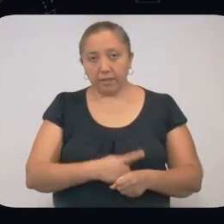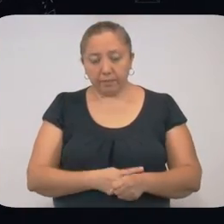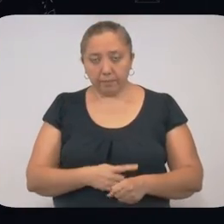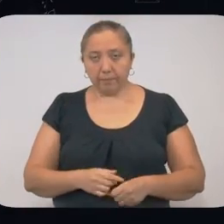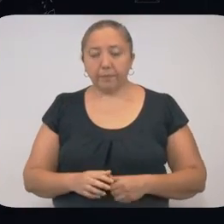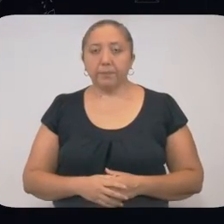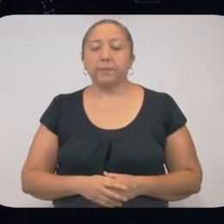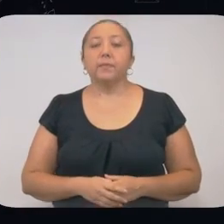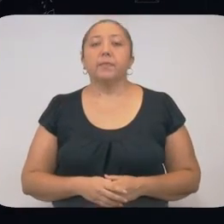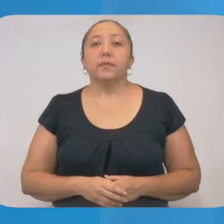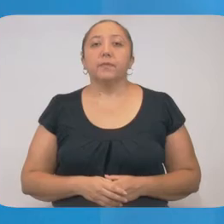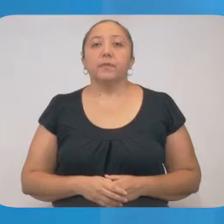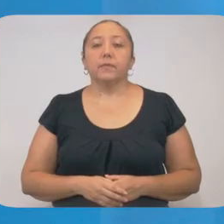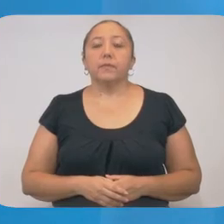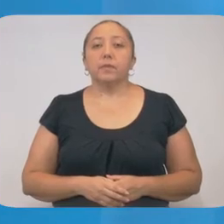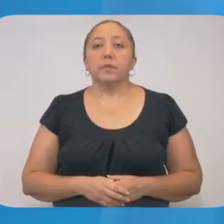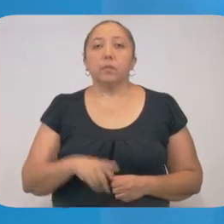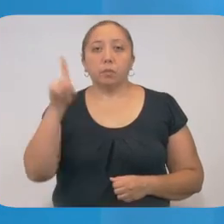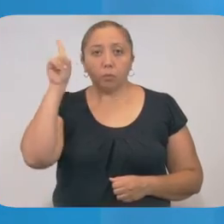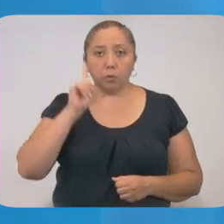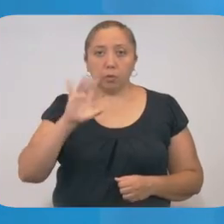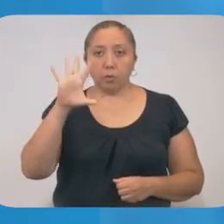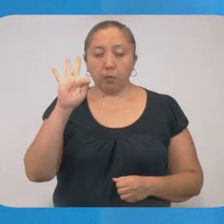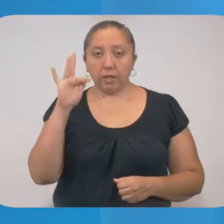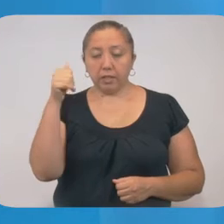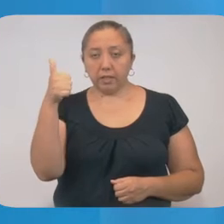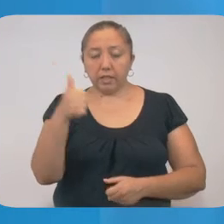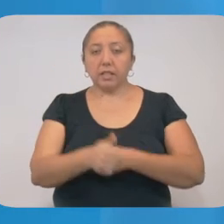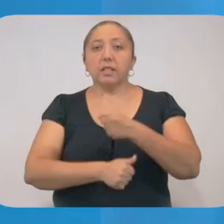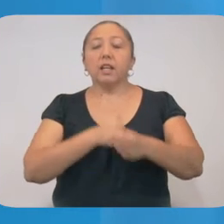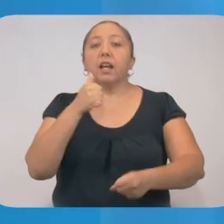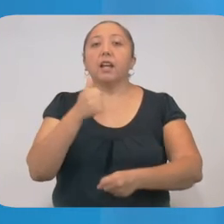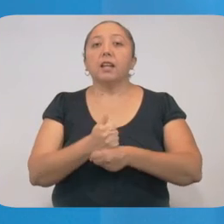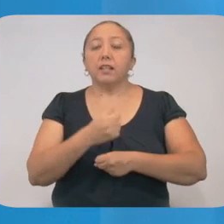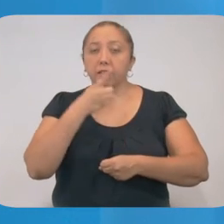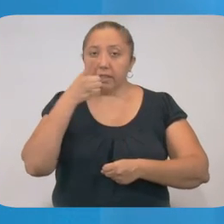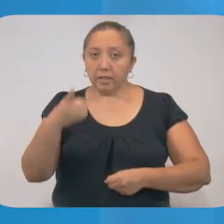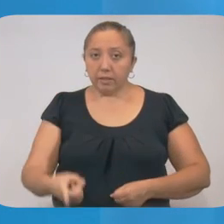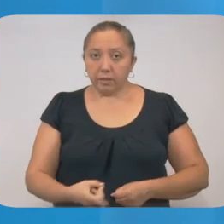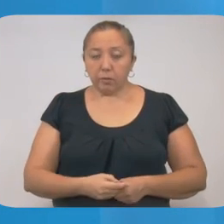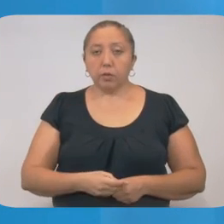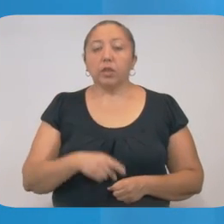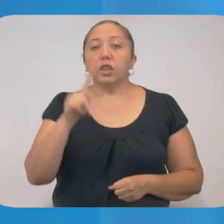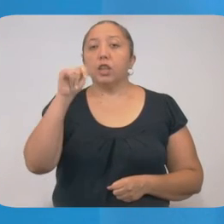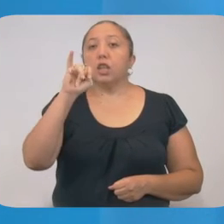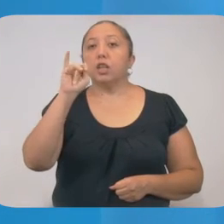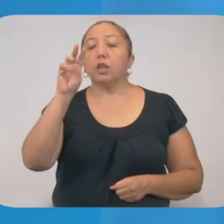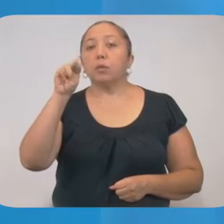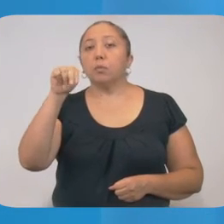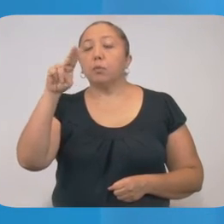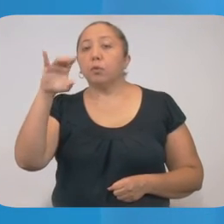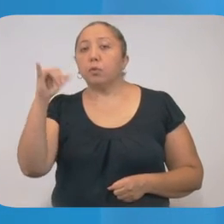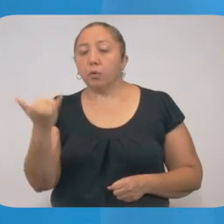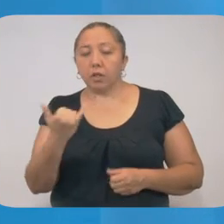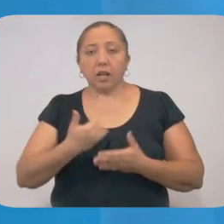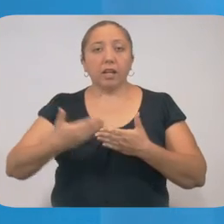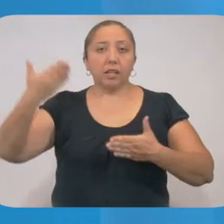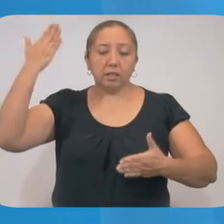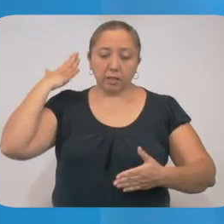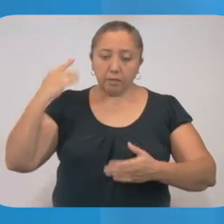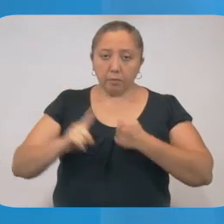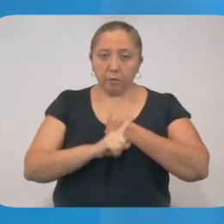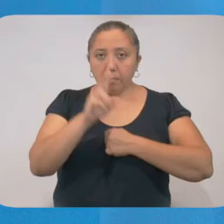reportan asintomáticos. Mujer de 46 años de edad, originario y residente de Timucuy, con antecedentes de